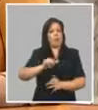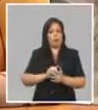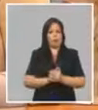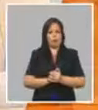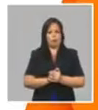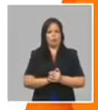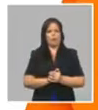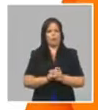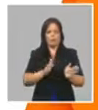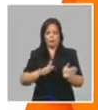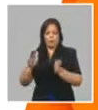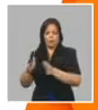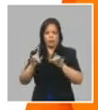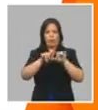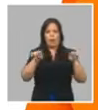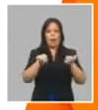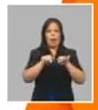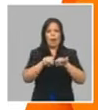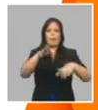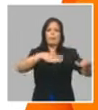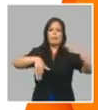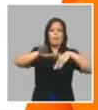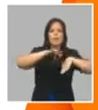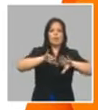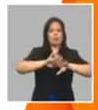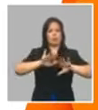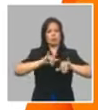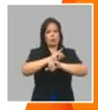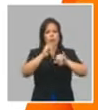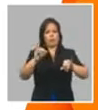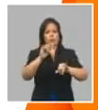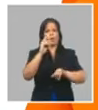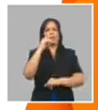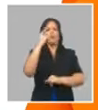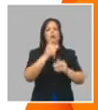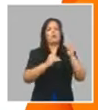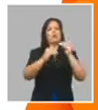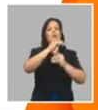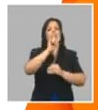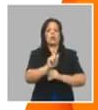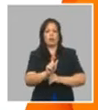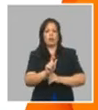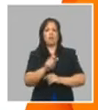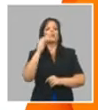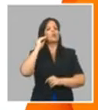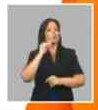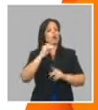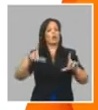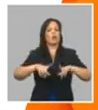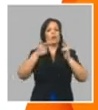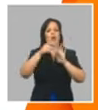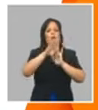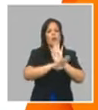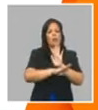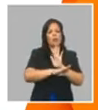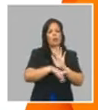se cumplirá lo aprobado y ya informado por el primer ministro, se limitará el tiempo de permanencia del horario de baño